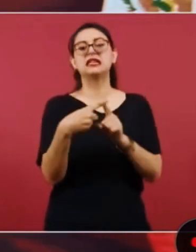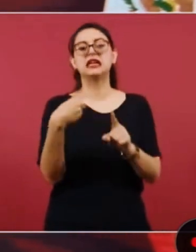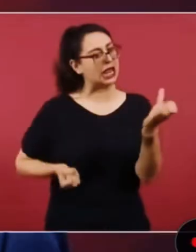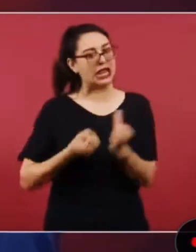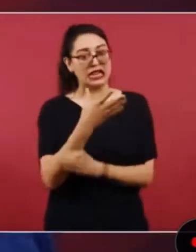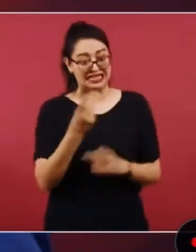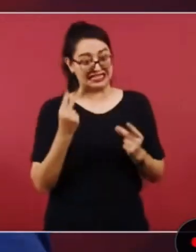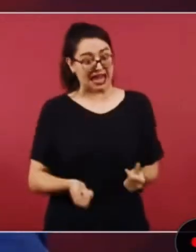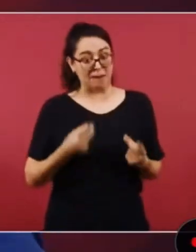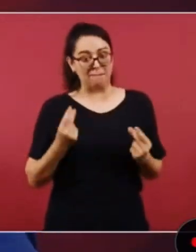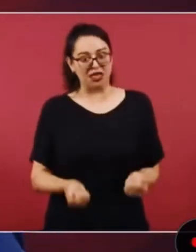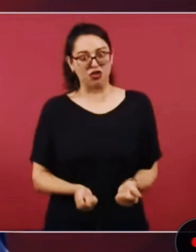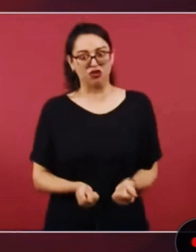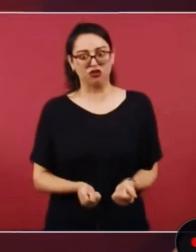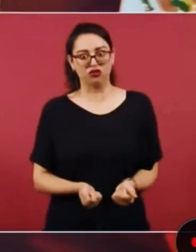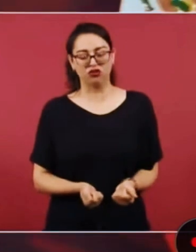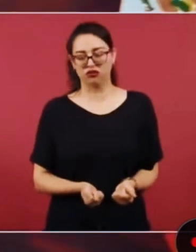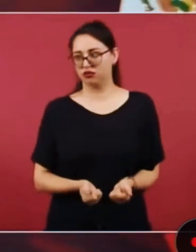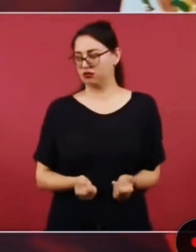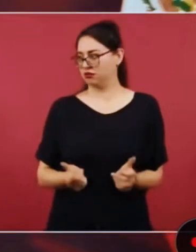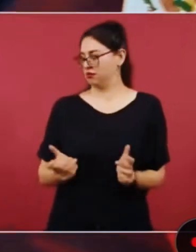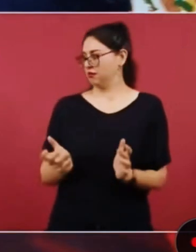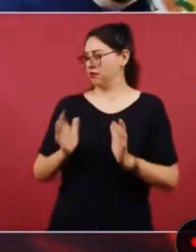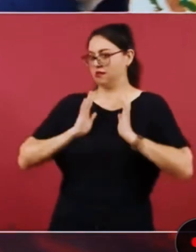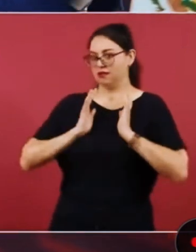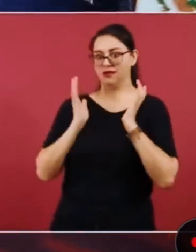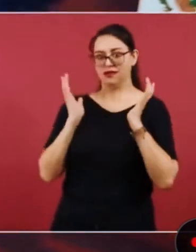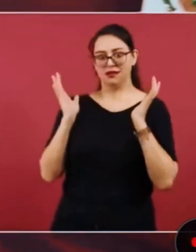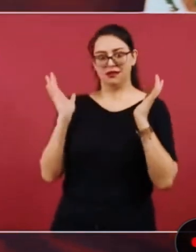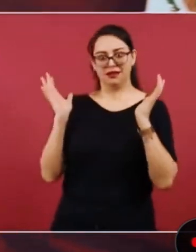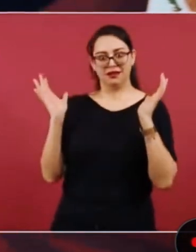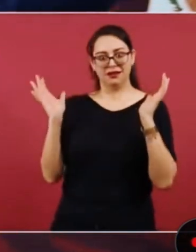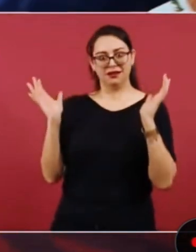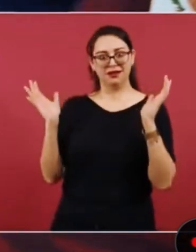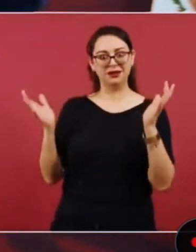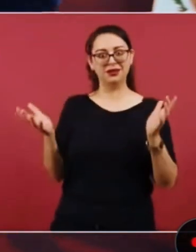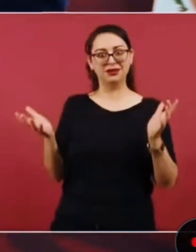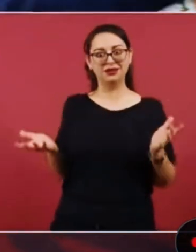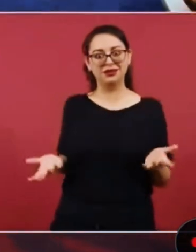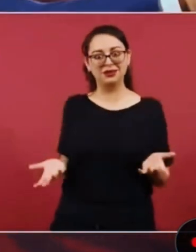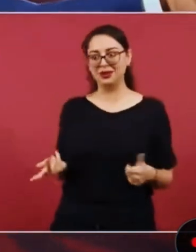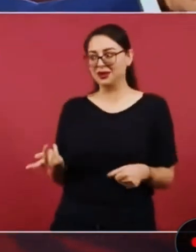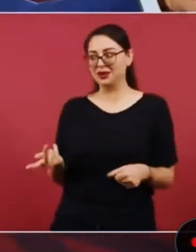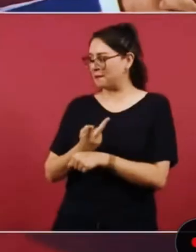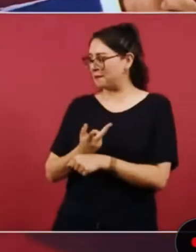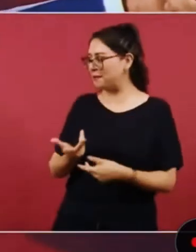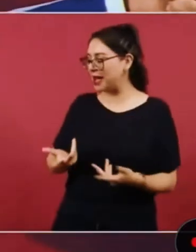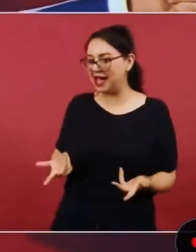este de inmediato porque tenemos que estar pendientes